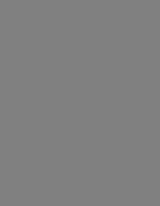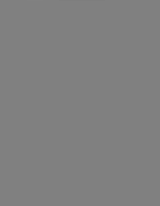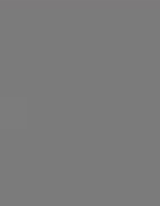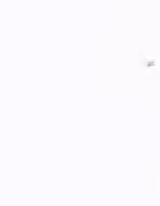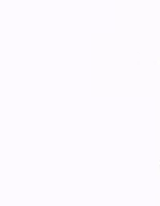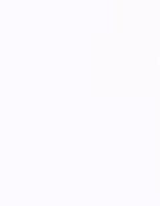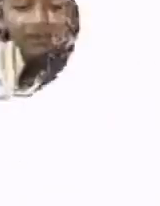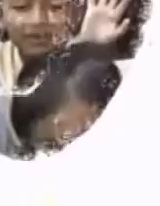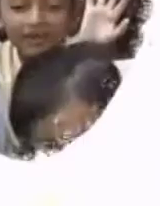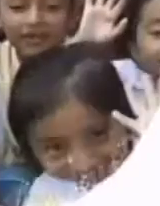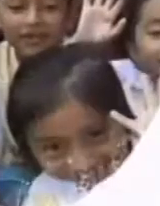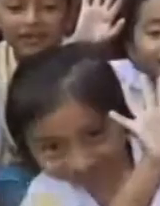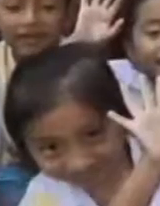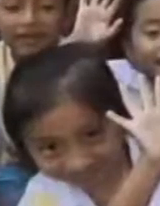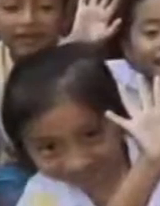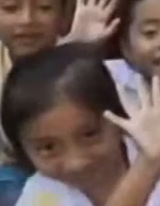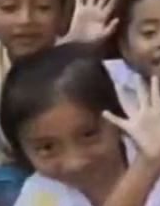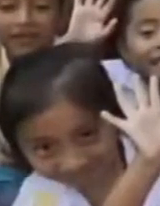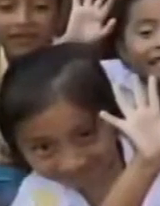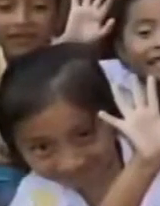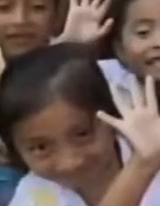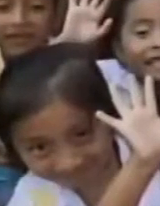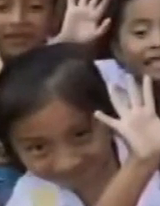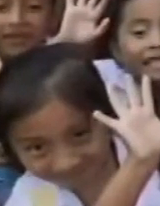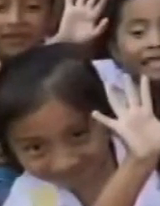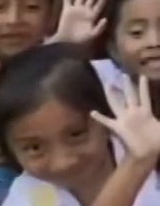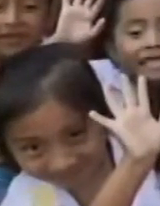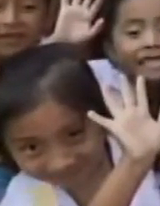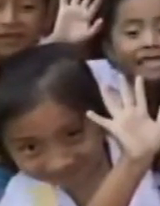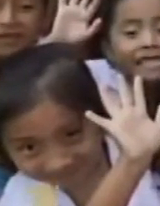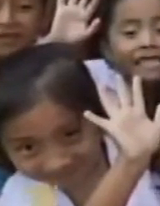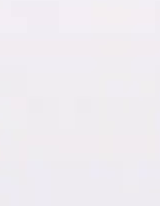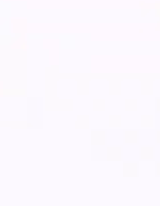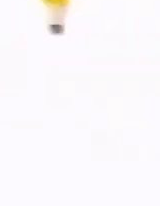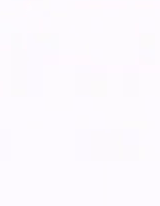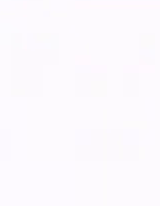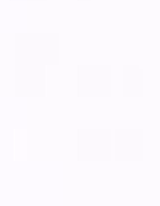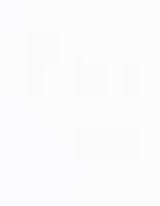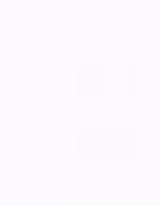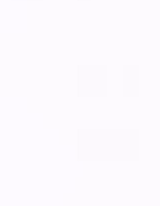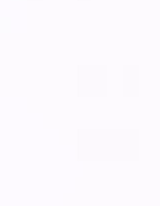A continuación, Matemática Primero Primaria.